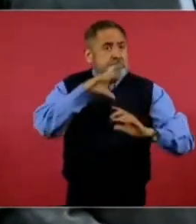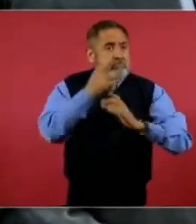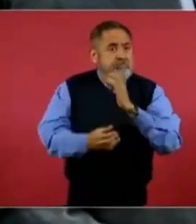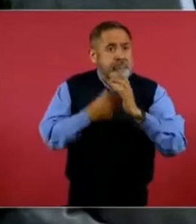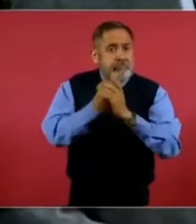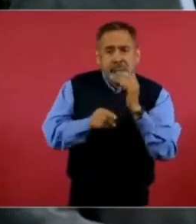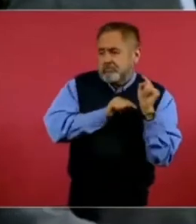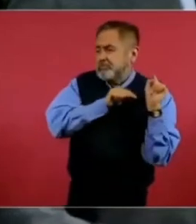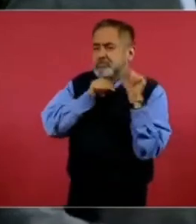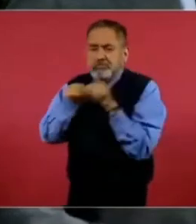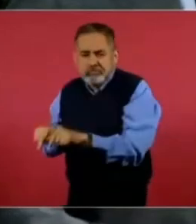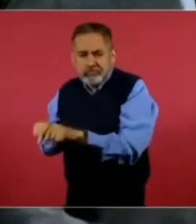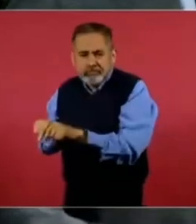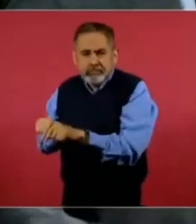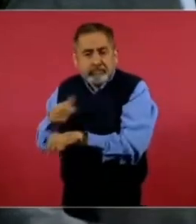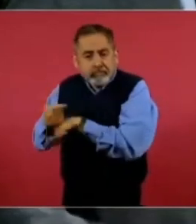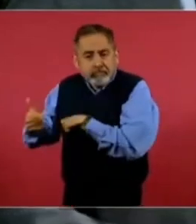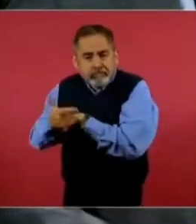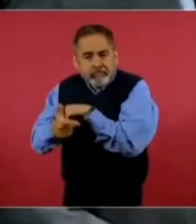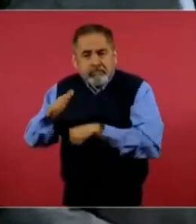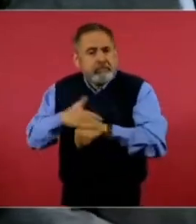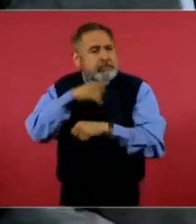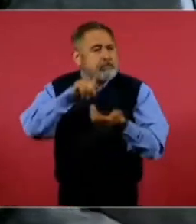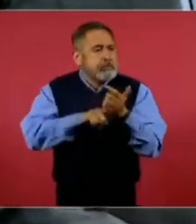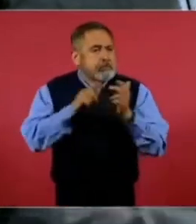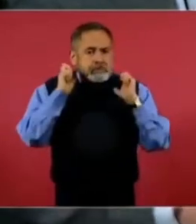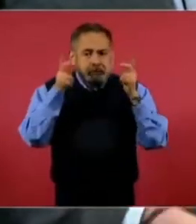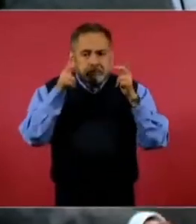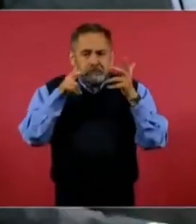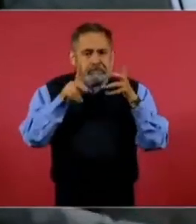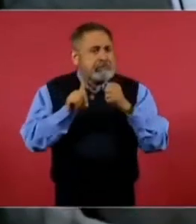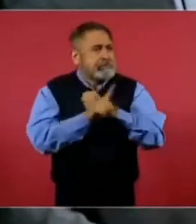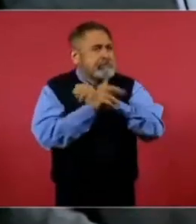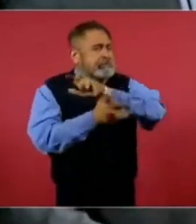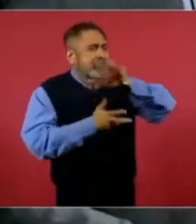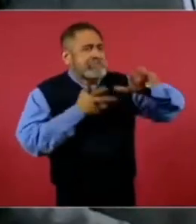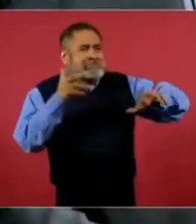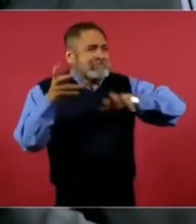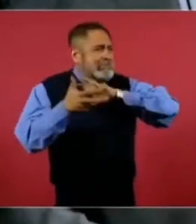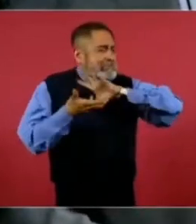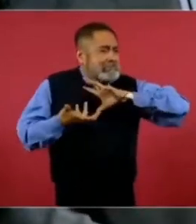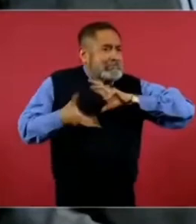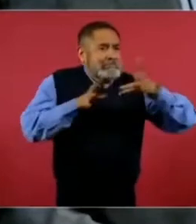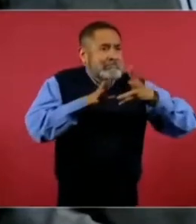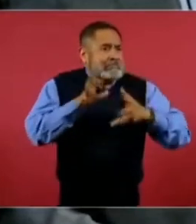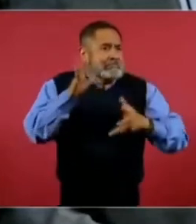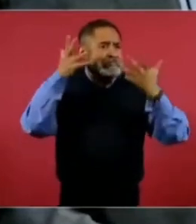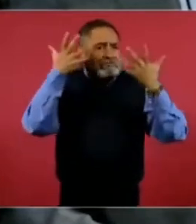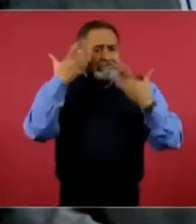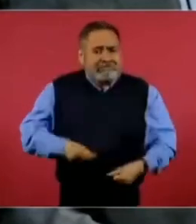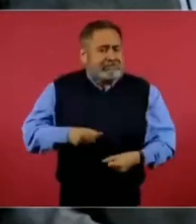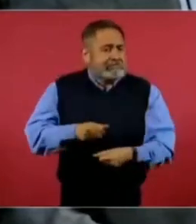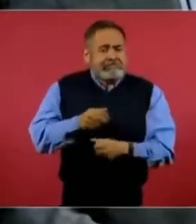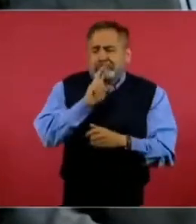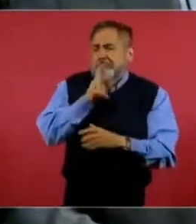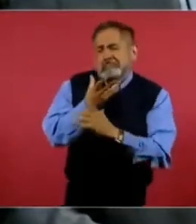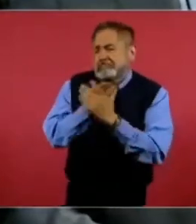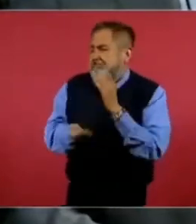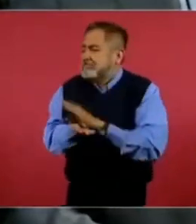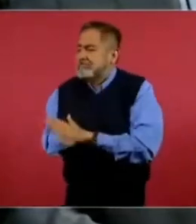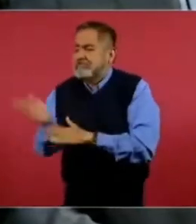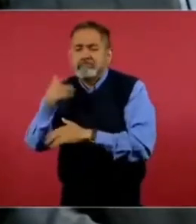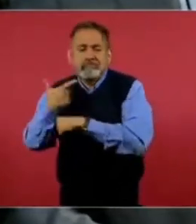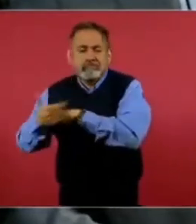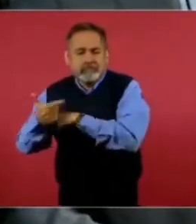a ese país por la violencia que se ha suscitado. Preguntarle cuál es su opinión, si